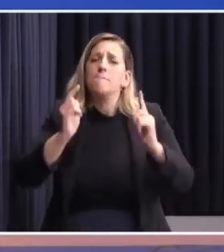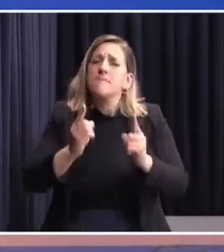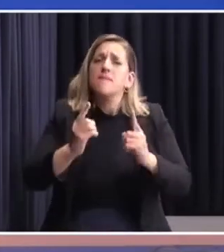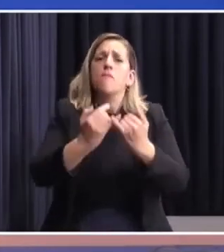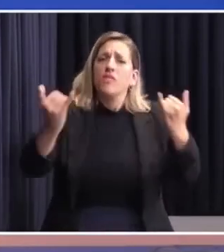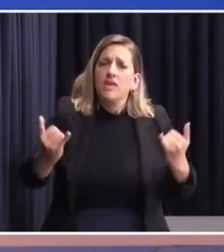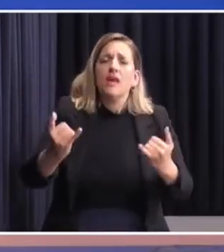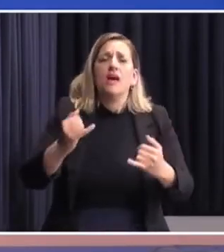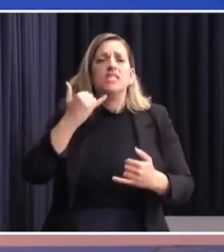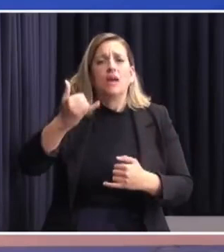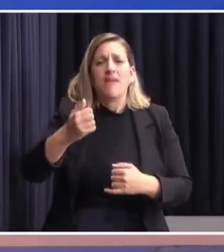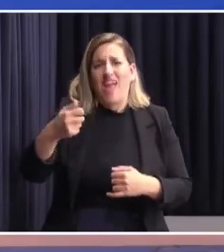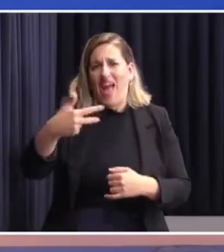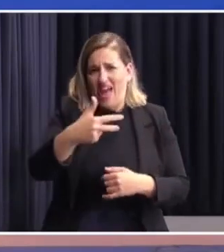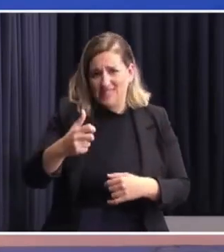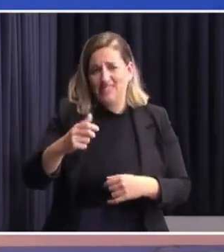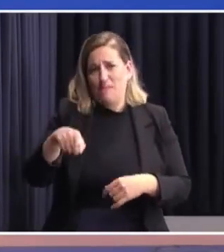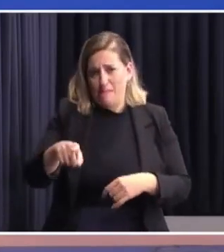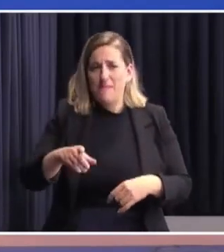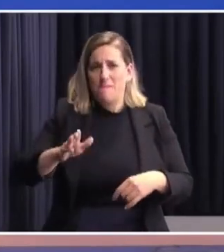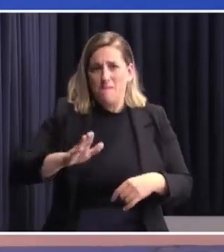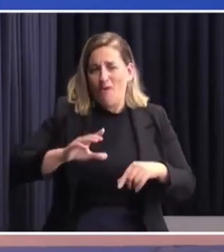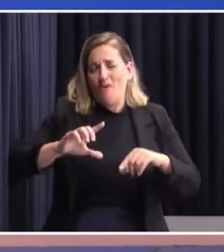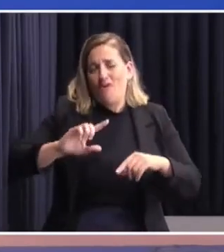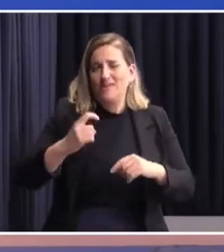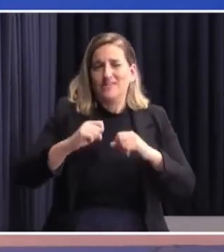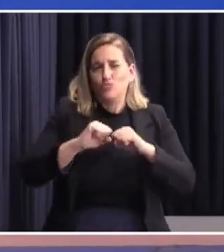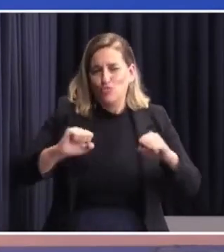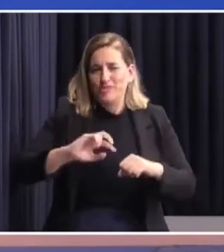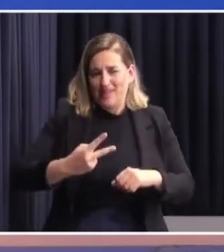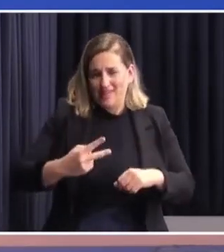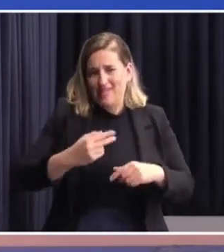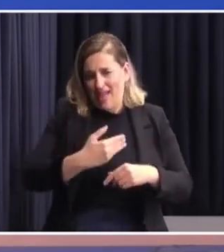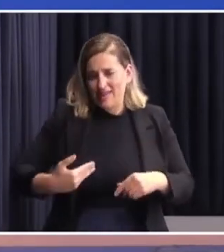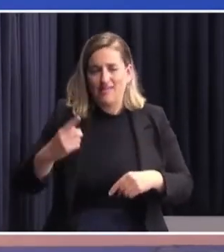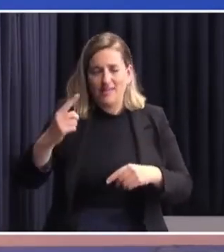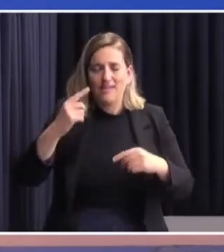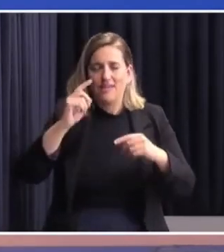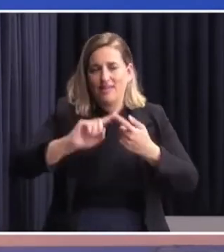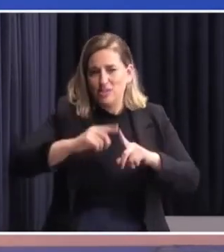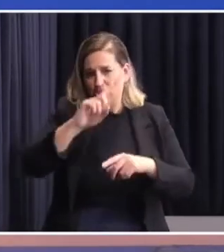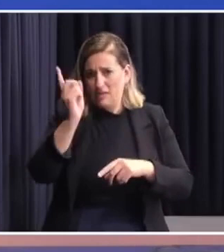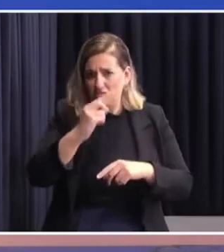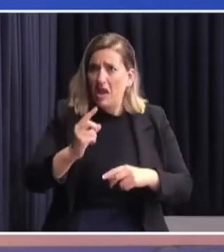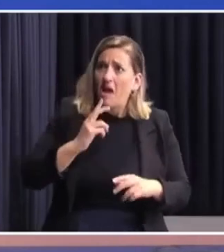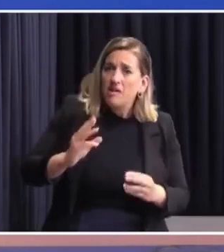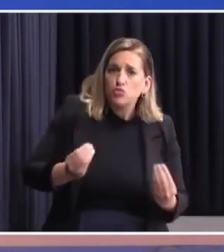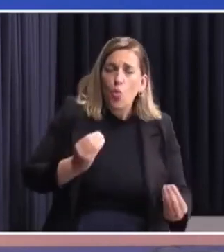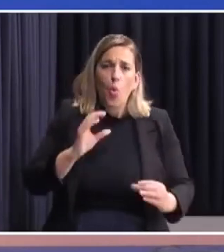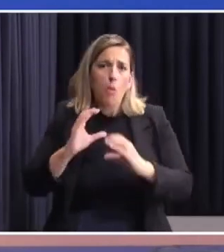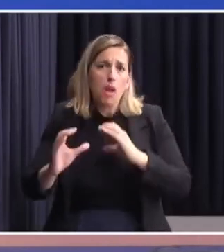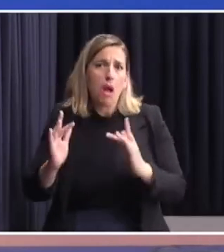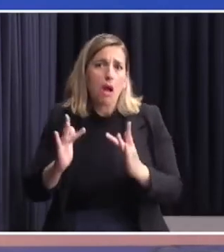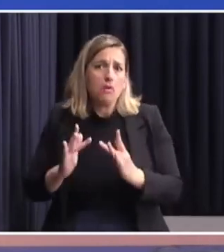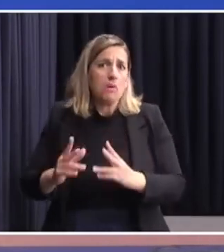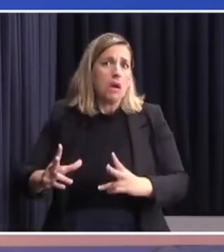Carolina H. para ver si había tenido alguna reacción al respecto de estas comunicaciones